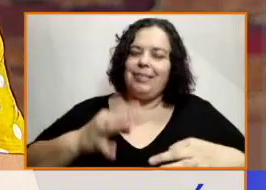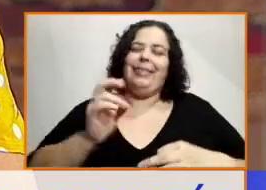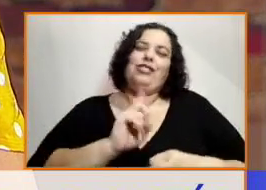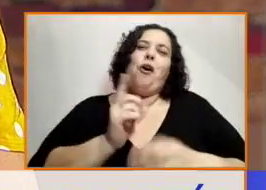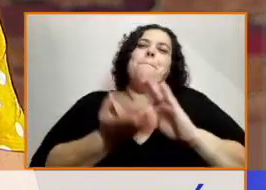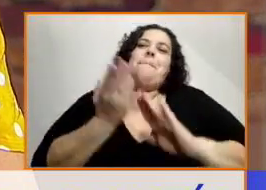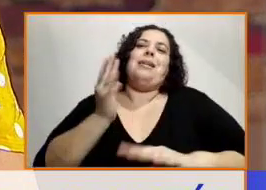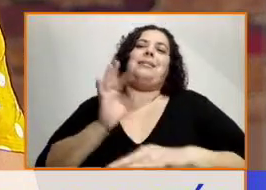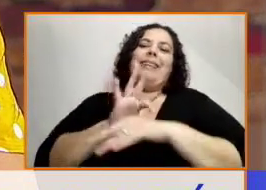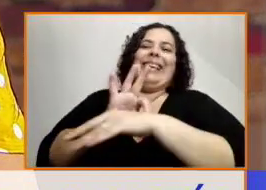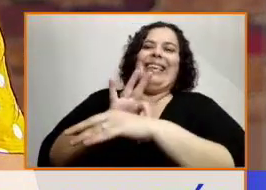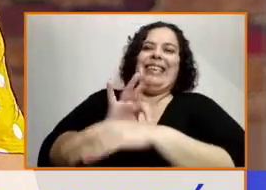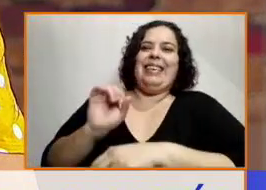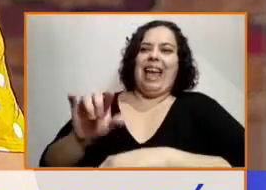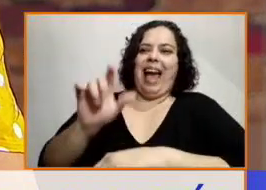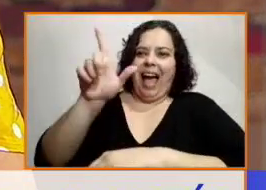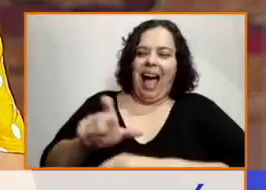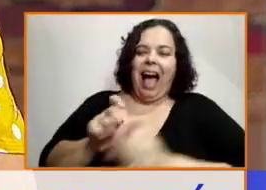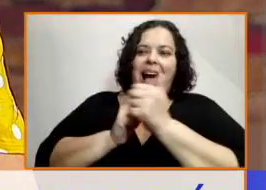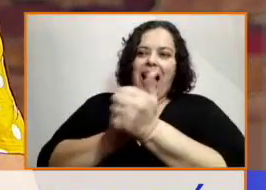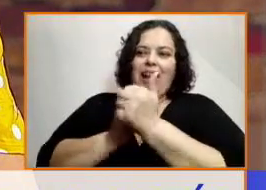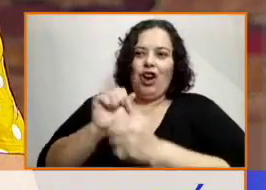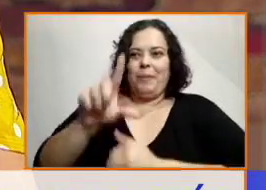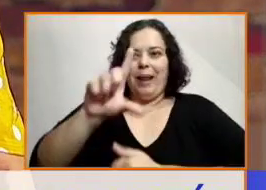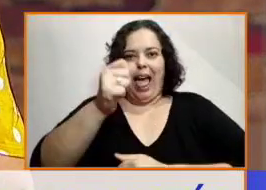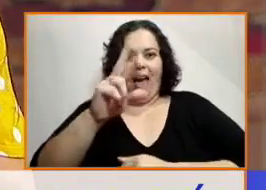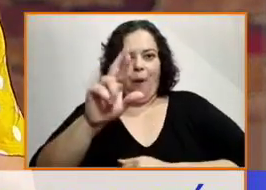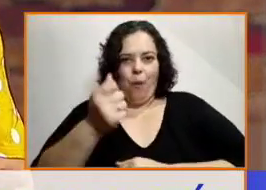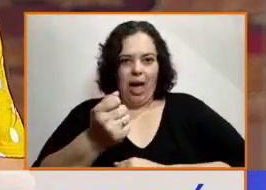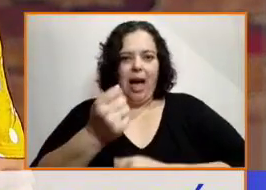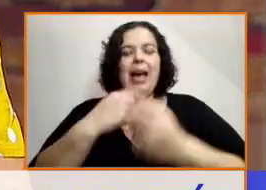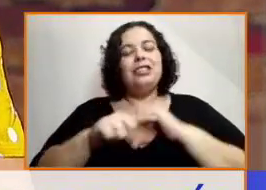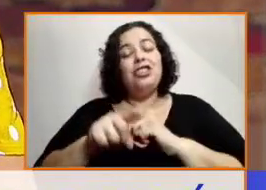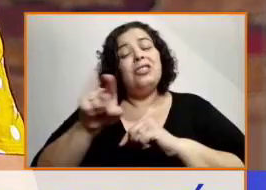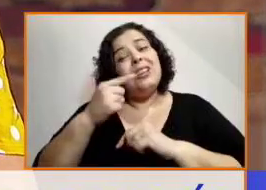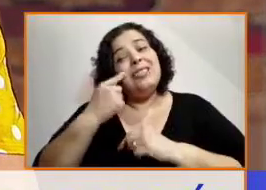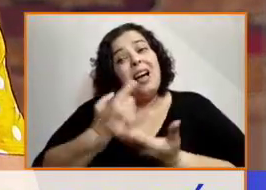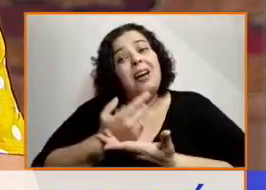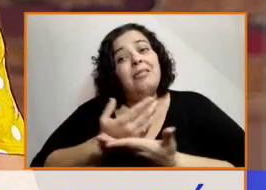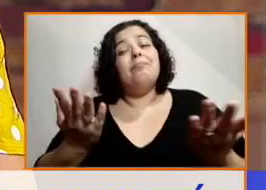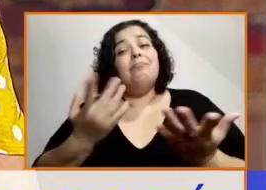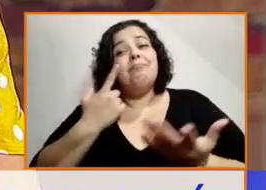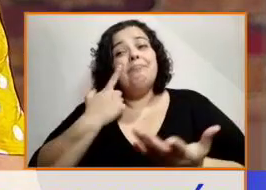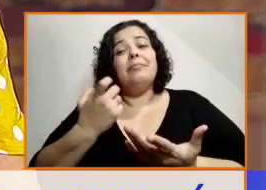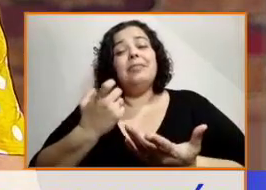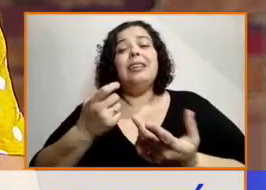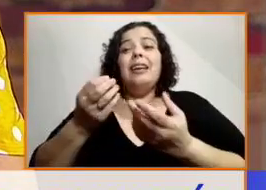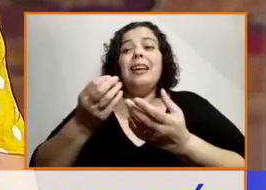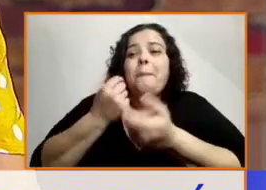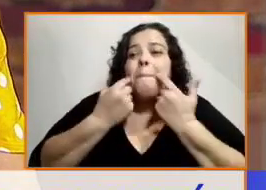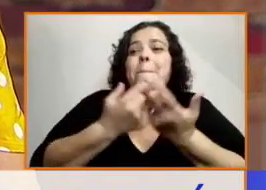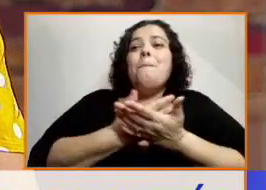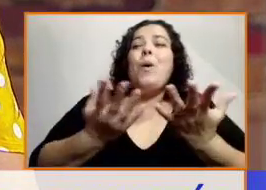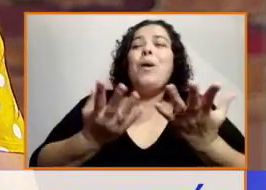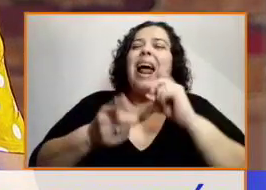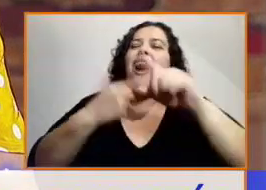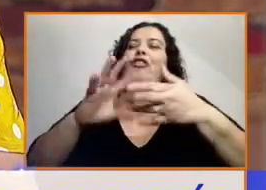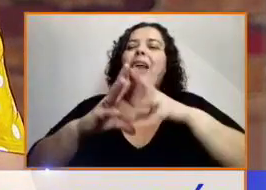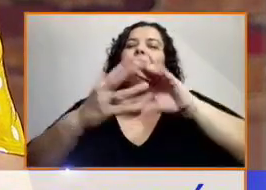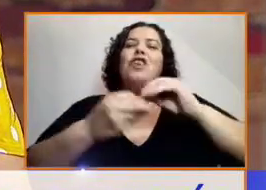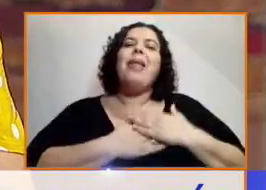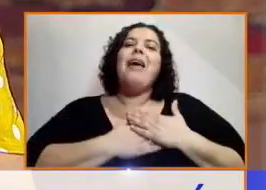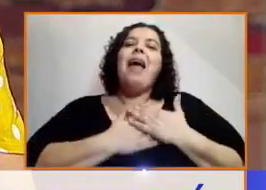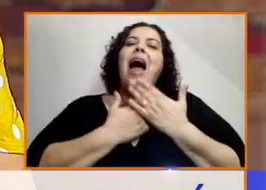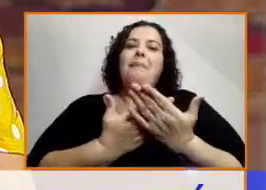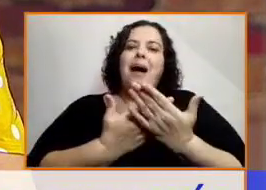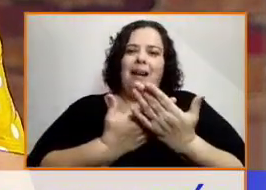Y Laura me mostró como otra manera de amar de alguna manera, porque ella tiene esa sensibilidad con los niños y